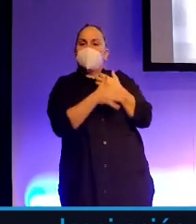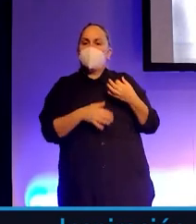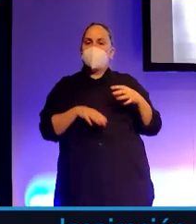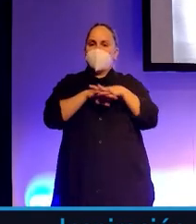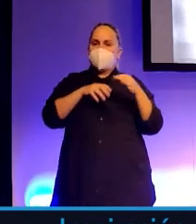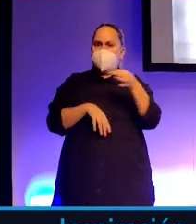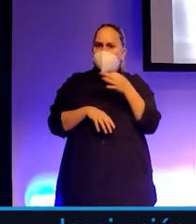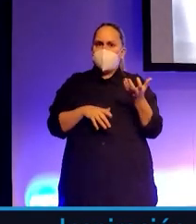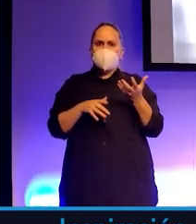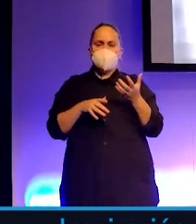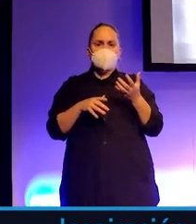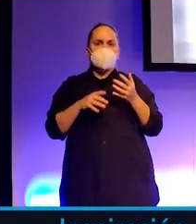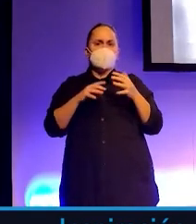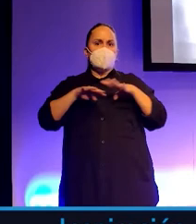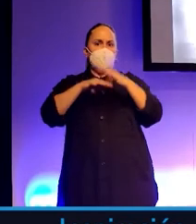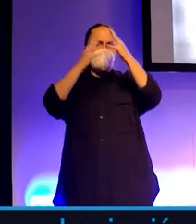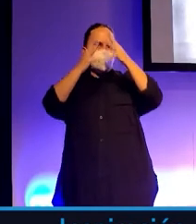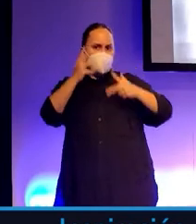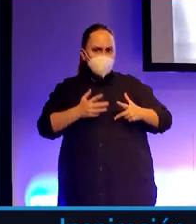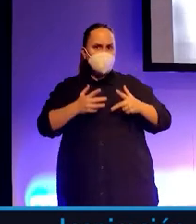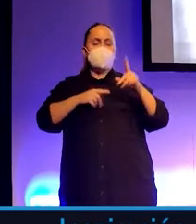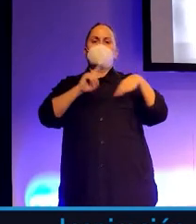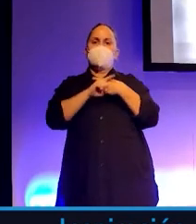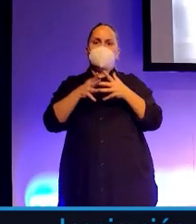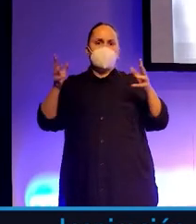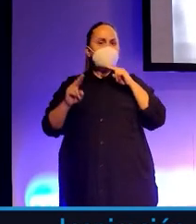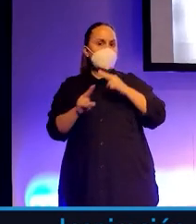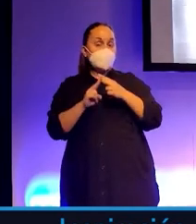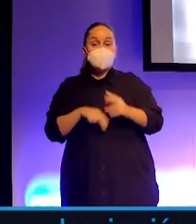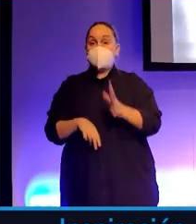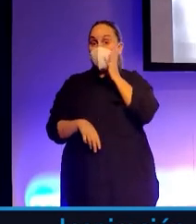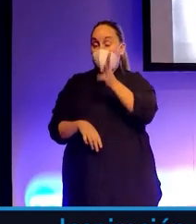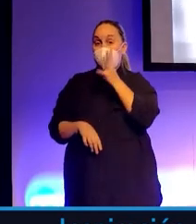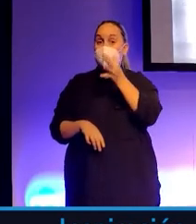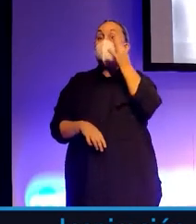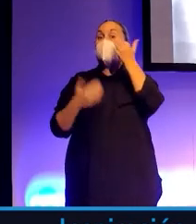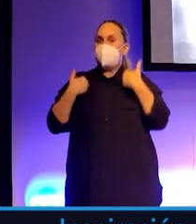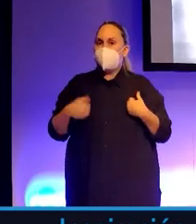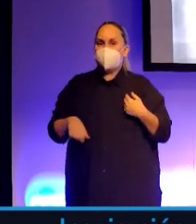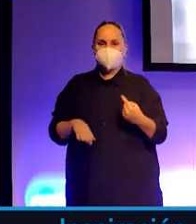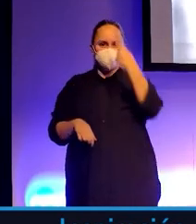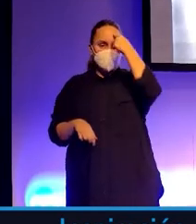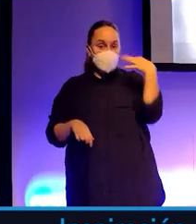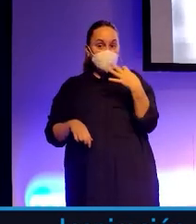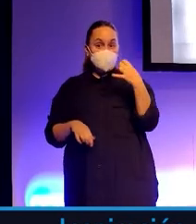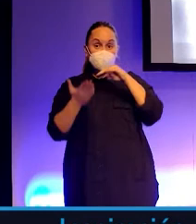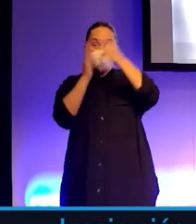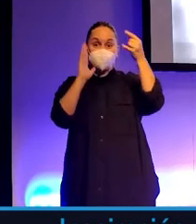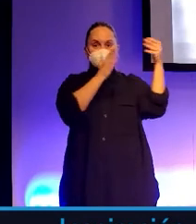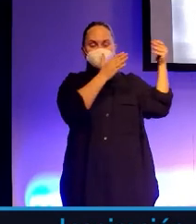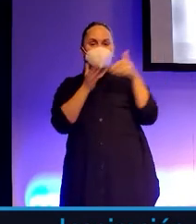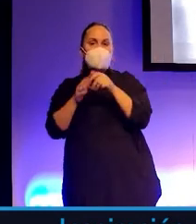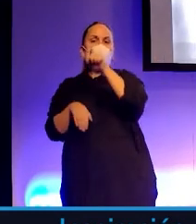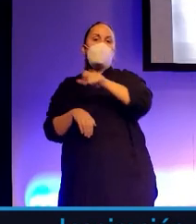blockchain y Big Data. Porque si no entendemos de lo humano y no ponemos a las nuevas tecnologías en un contexto